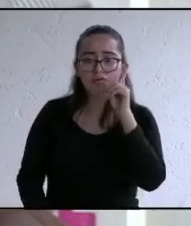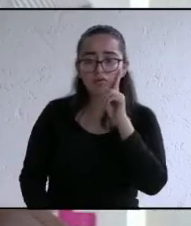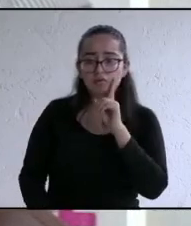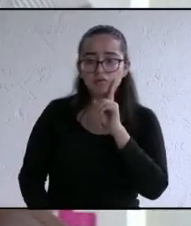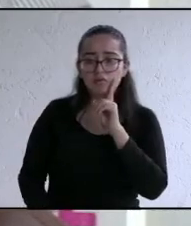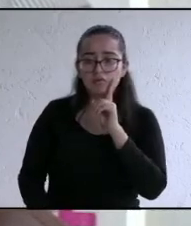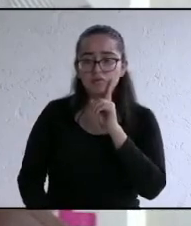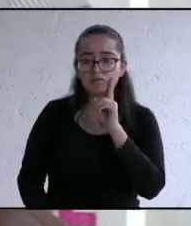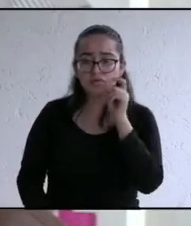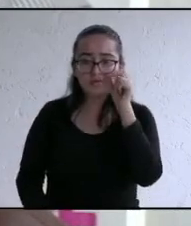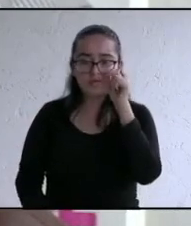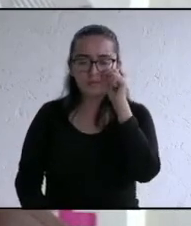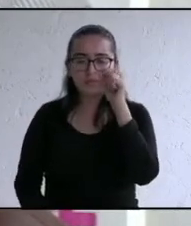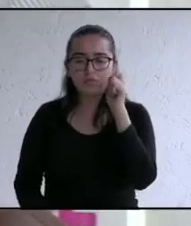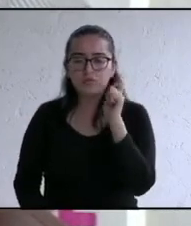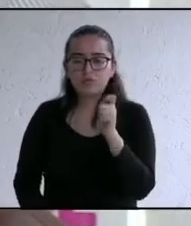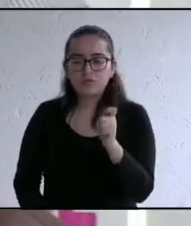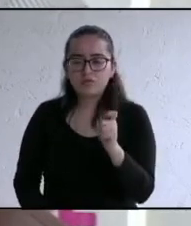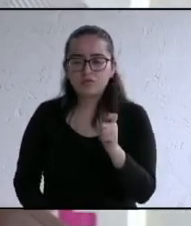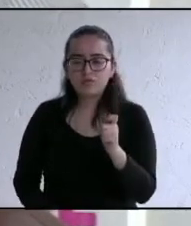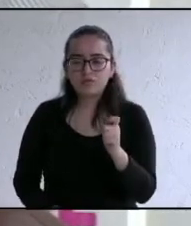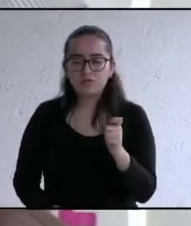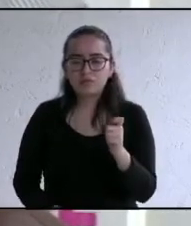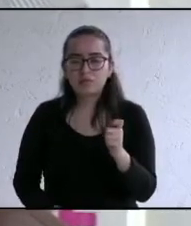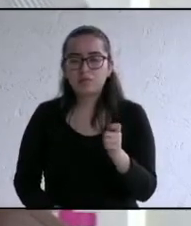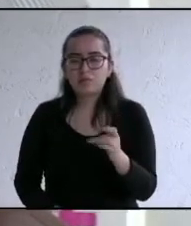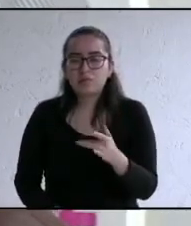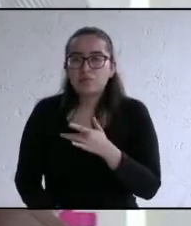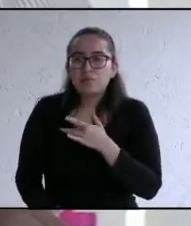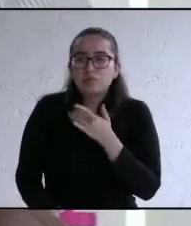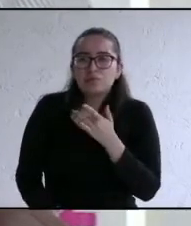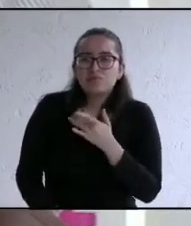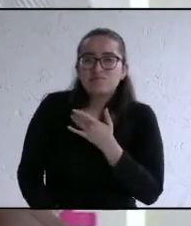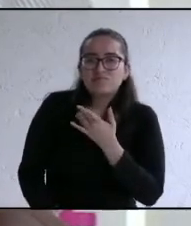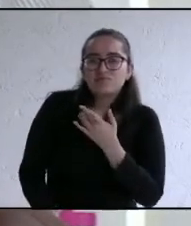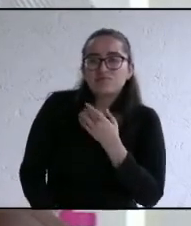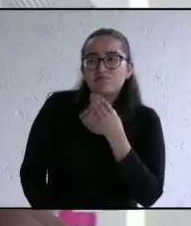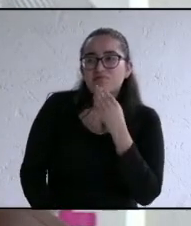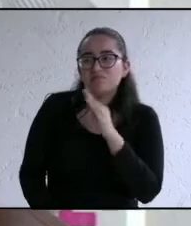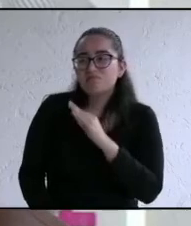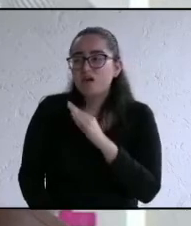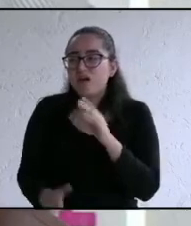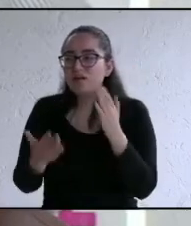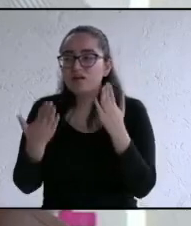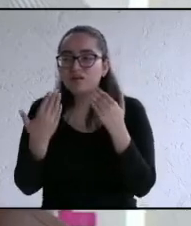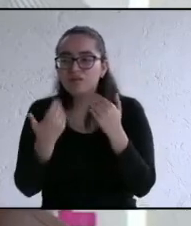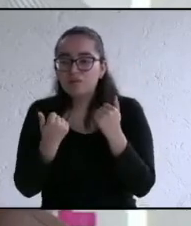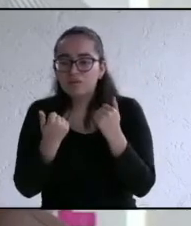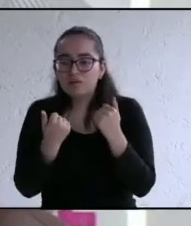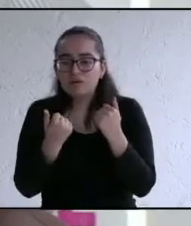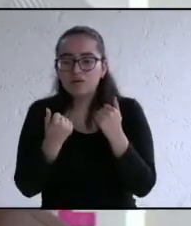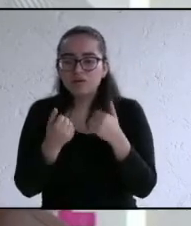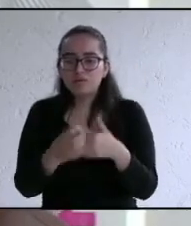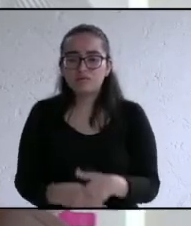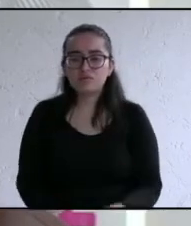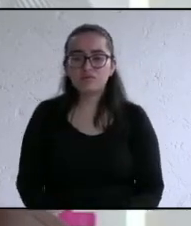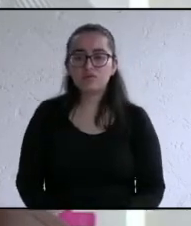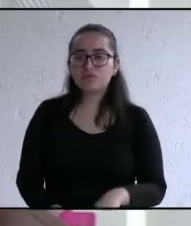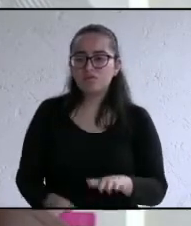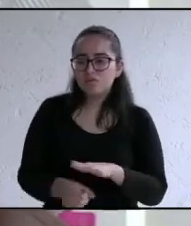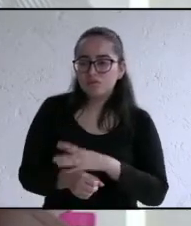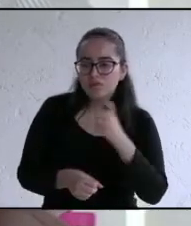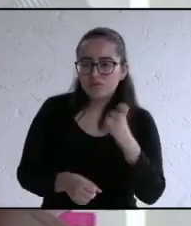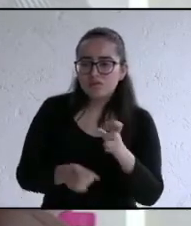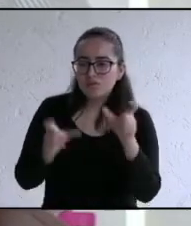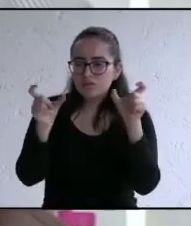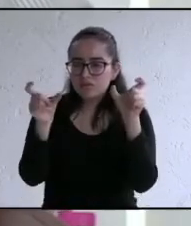exigencias más sentidas de la ciudadanía pero sobre todo las obligaciones del primer orden de gobierno por eso la seguridad